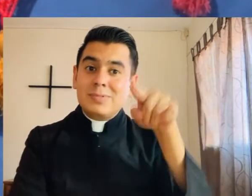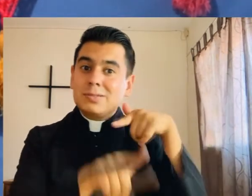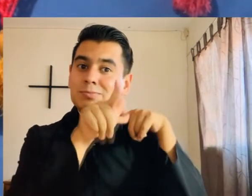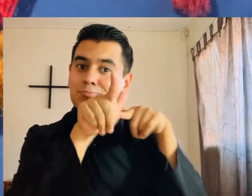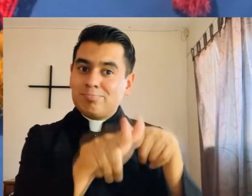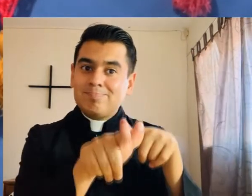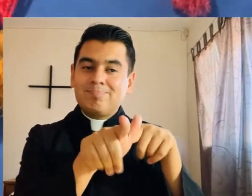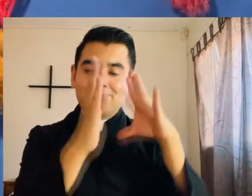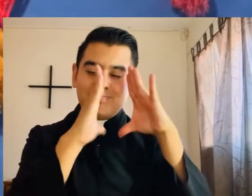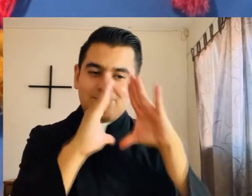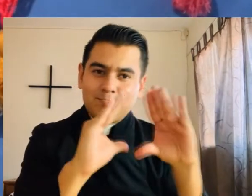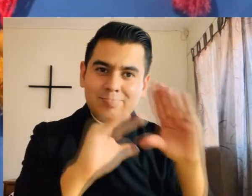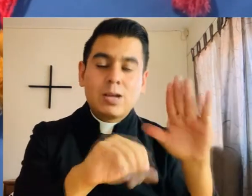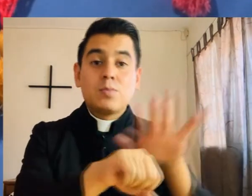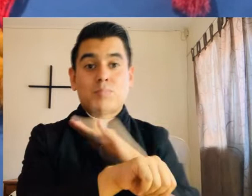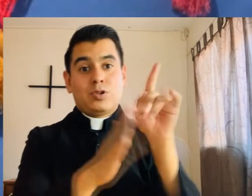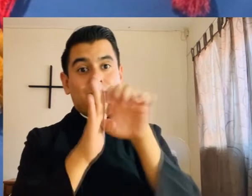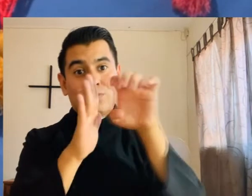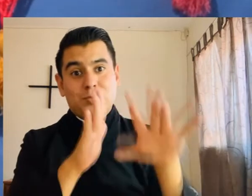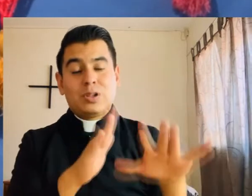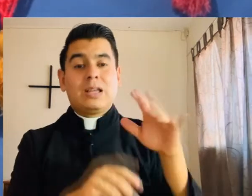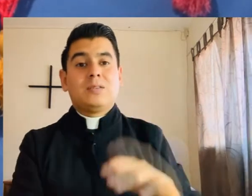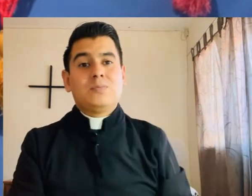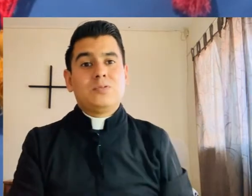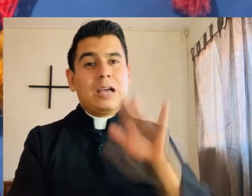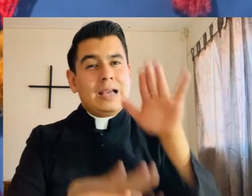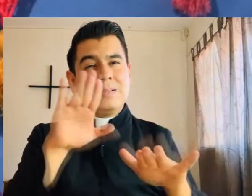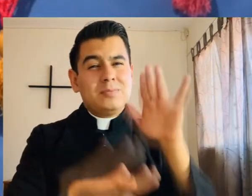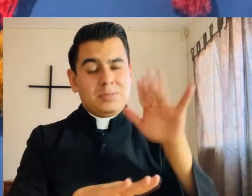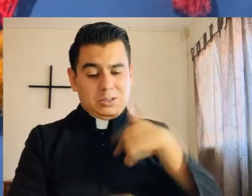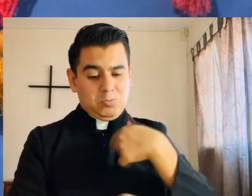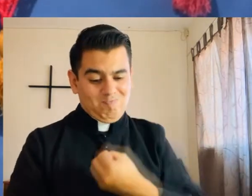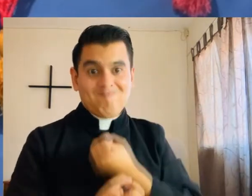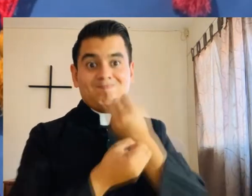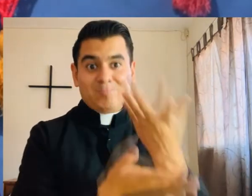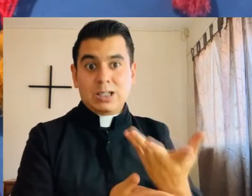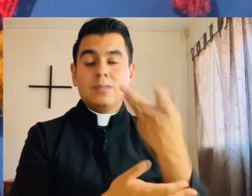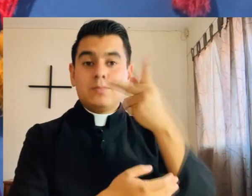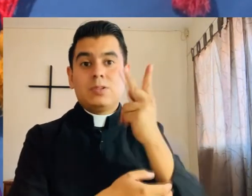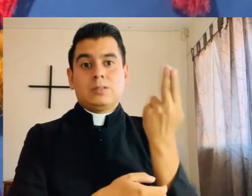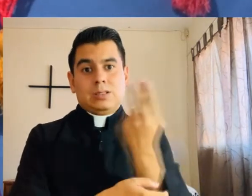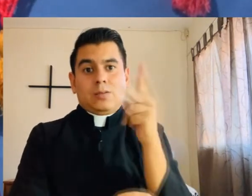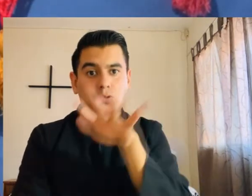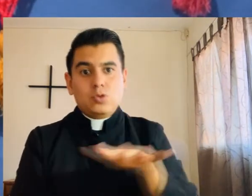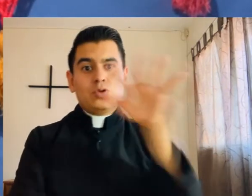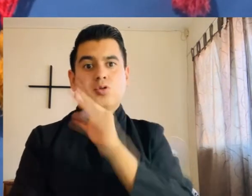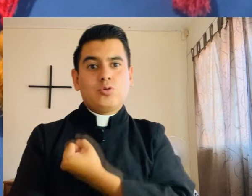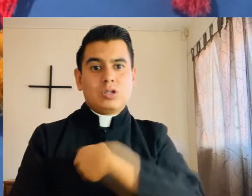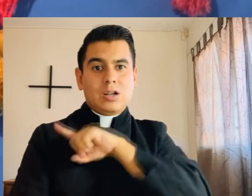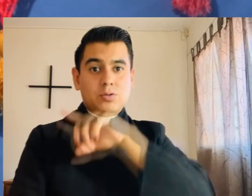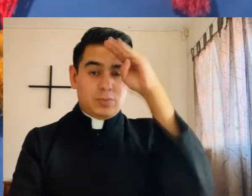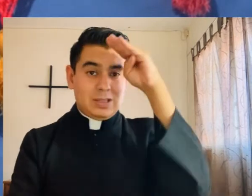trabajar en nosotros mismos para ir y evangelizar porque nadie da lo que no tiene. Y también,